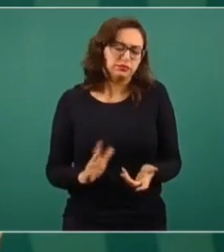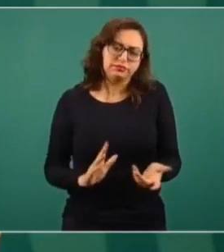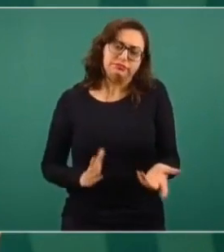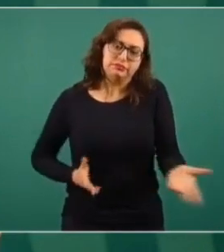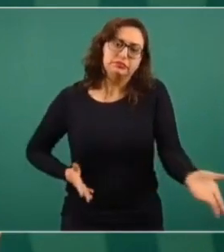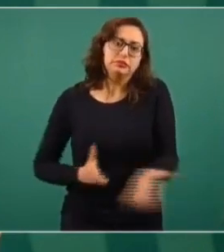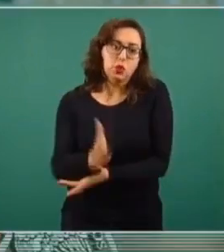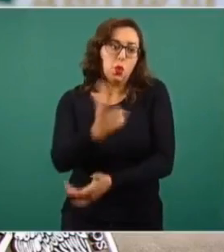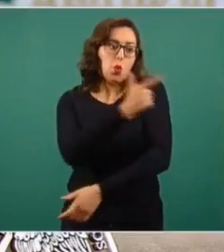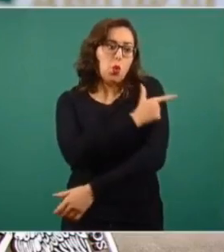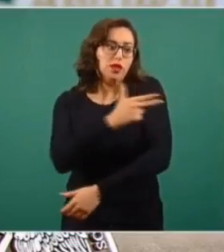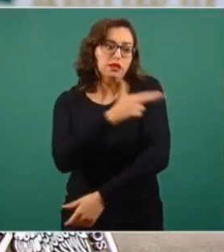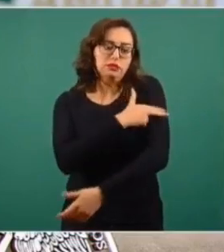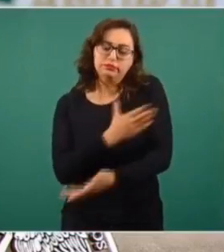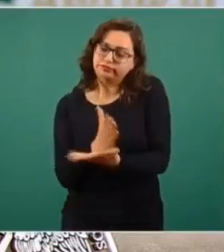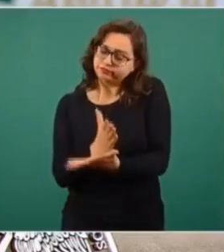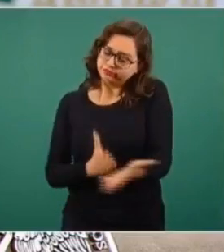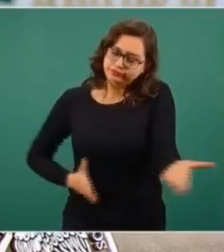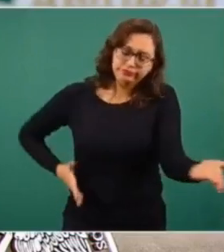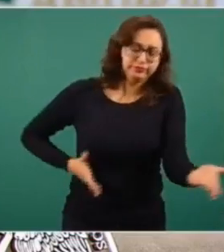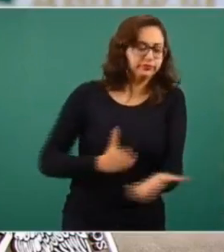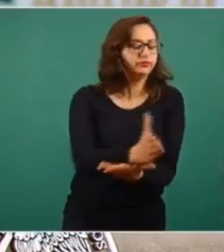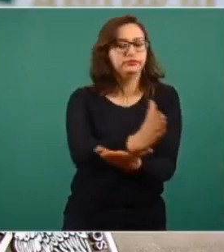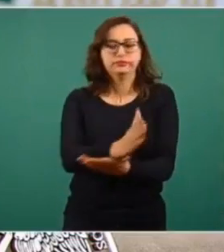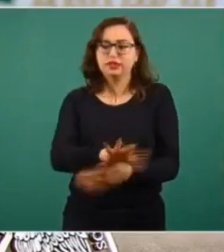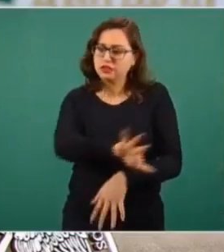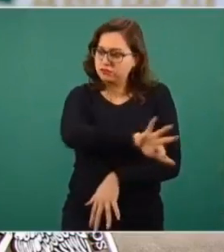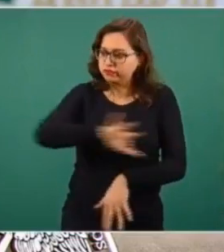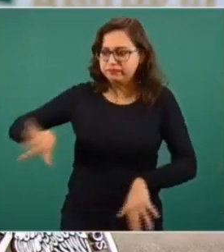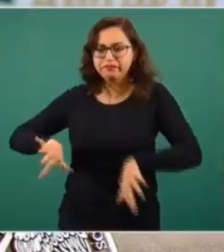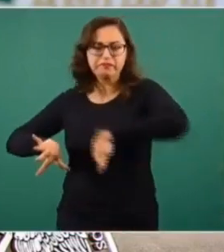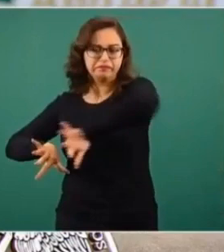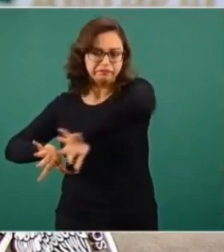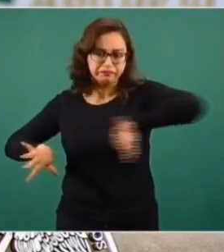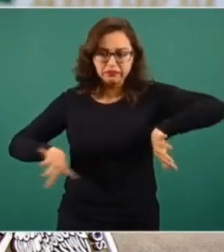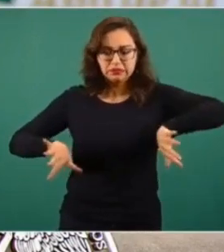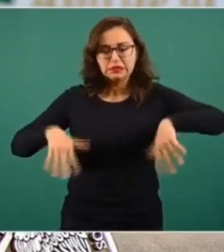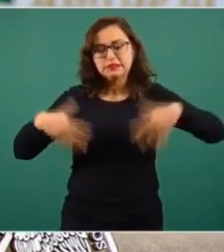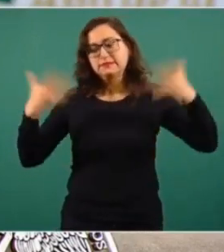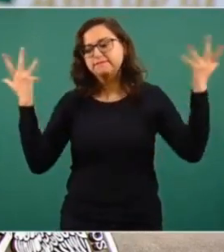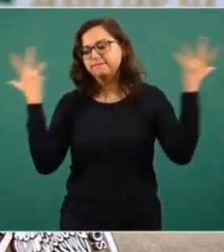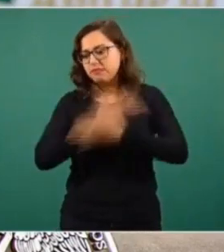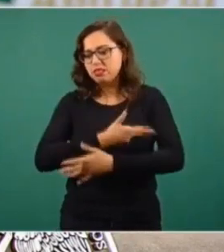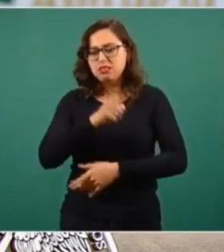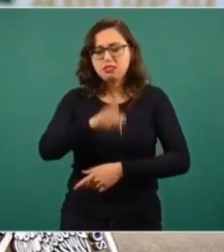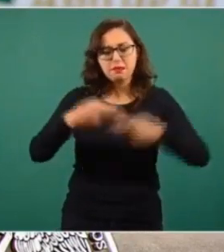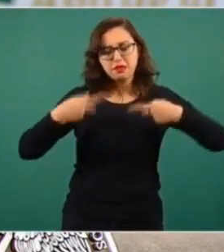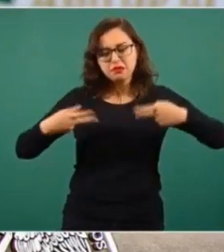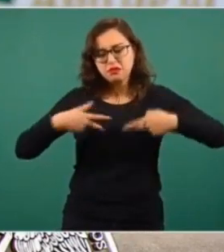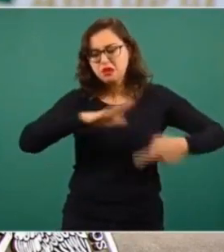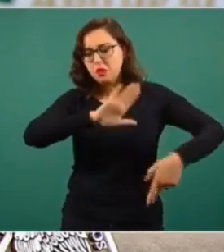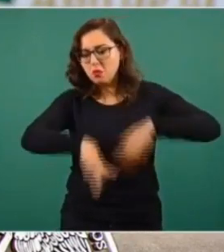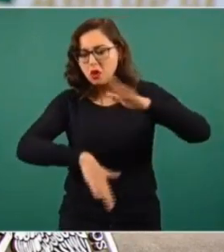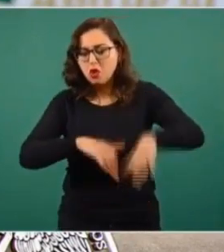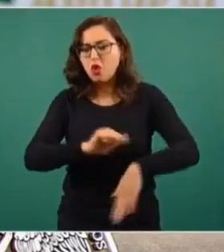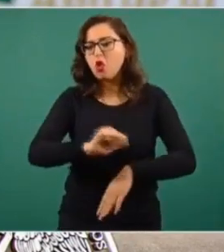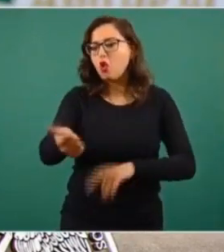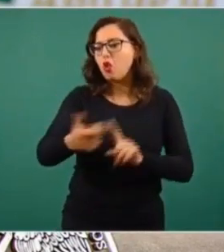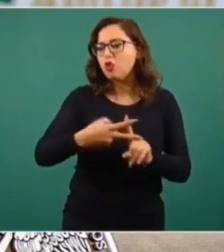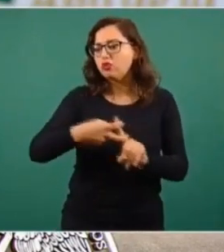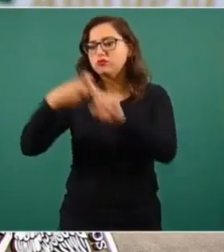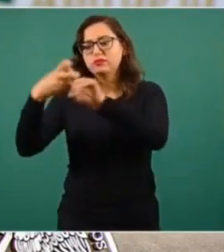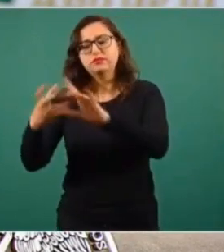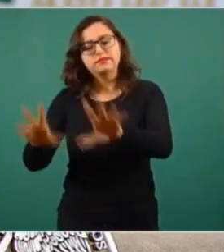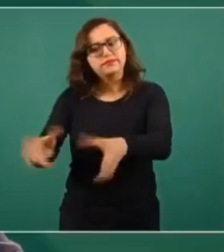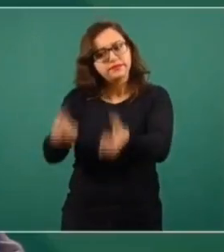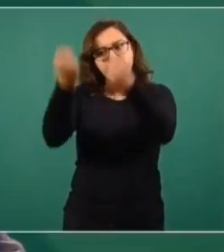encontrar lamentablemente los cuerpos sin vida, liberar gente que estaba retenida y, por supuesto, tendremos que instrumentar